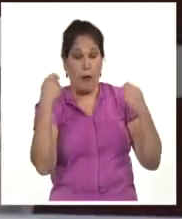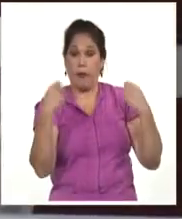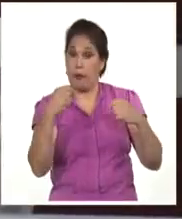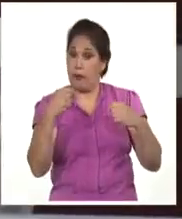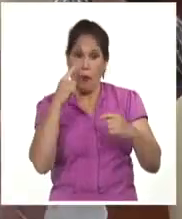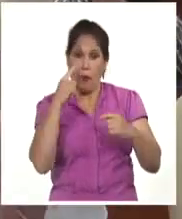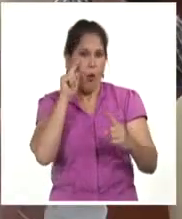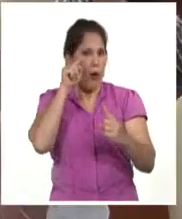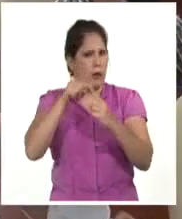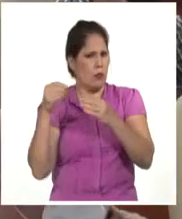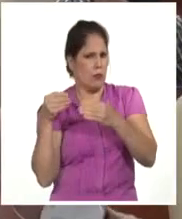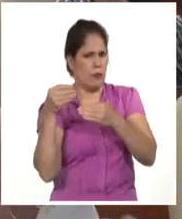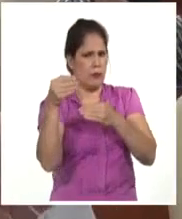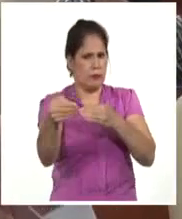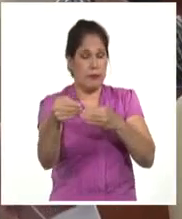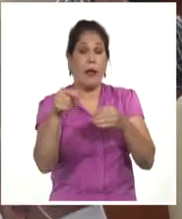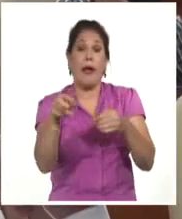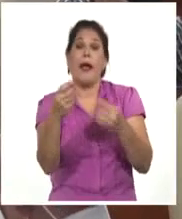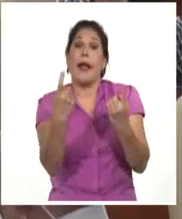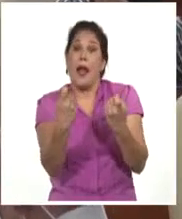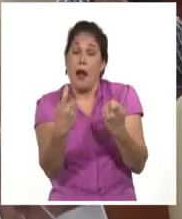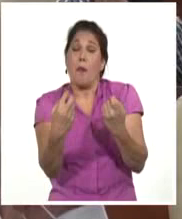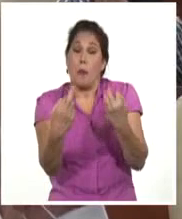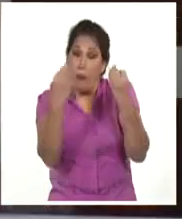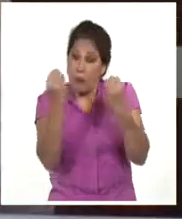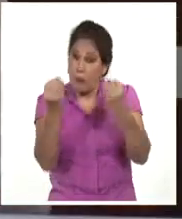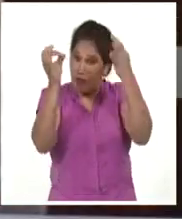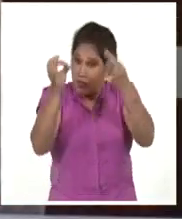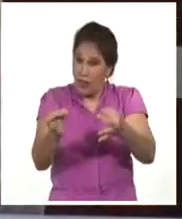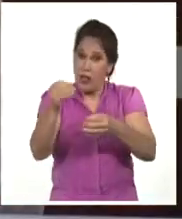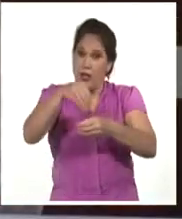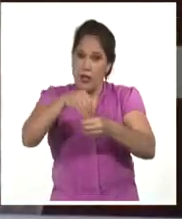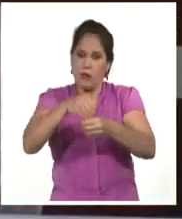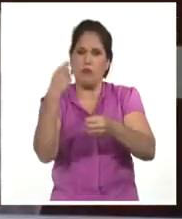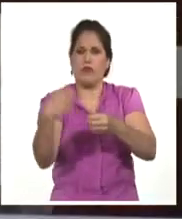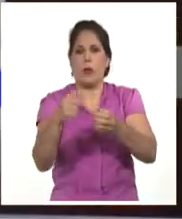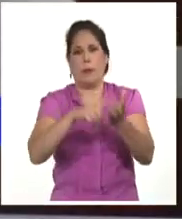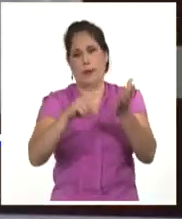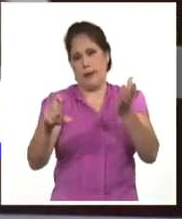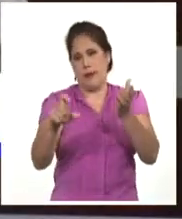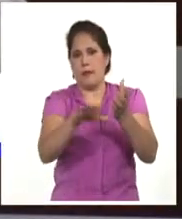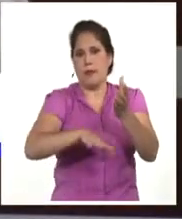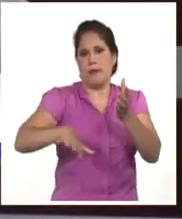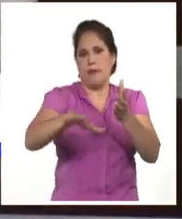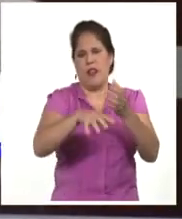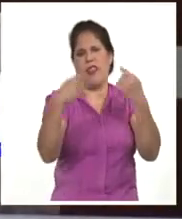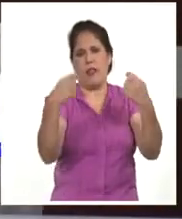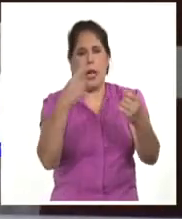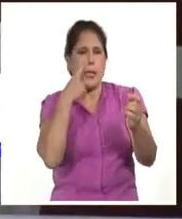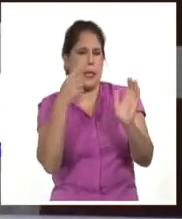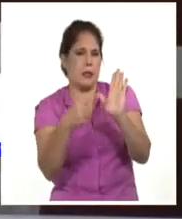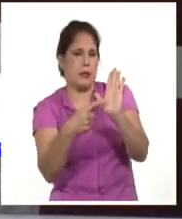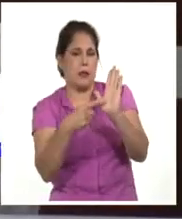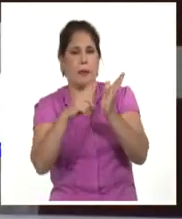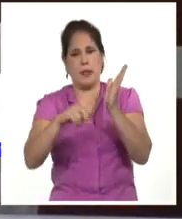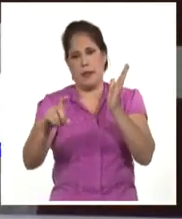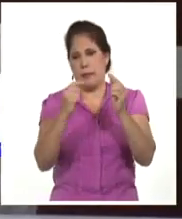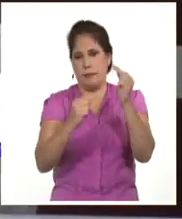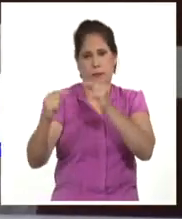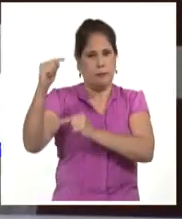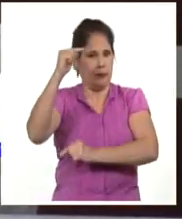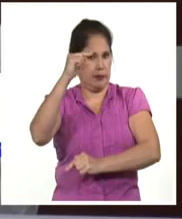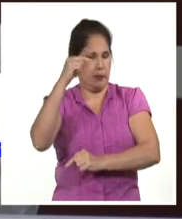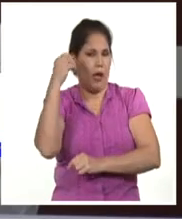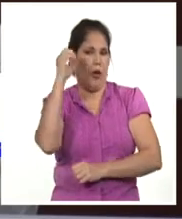que respondan a la composición de nuestra sociedad que se vea reflejado en los principales